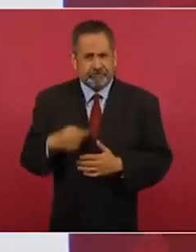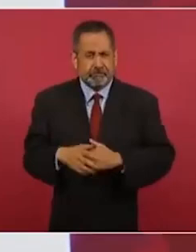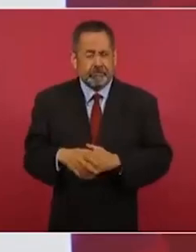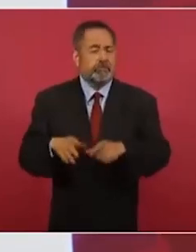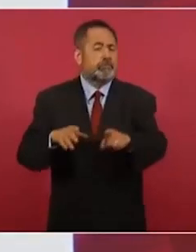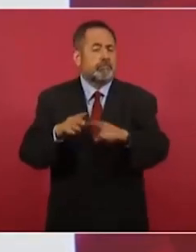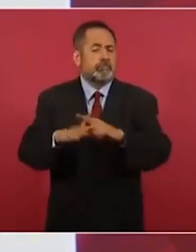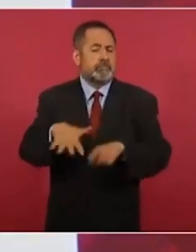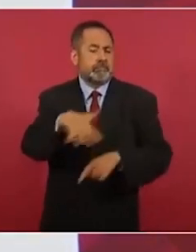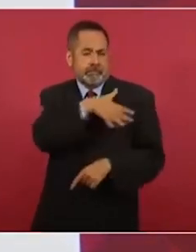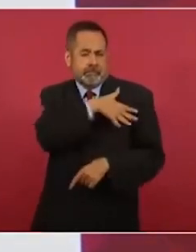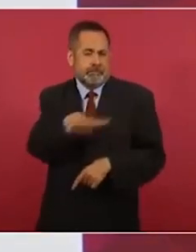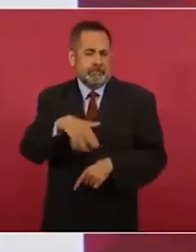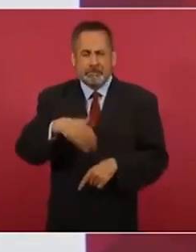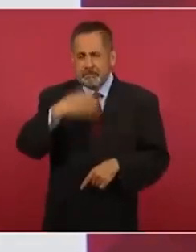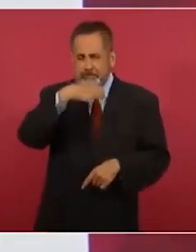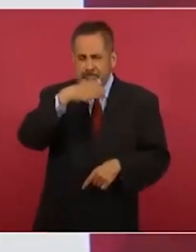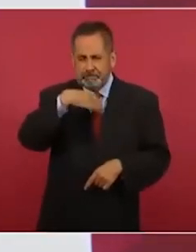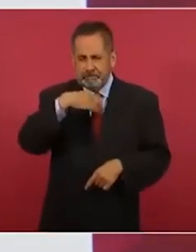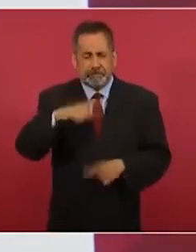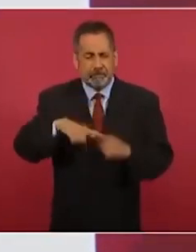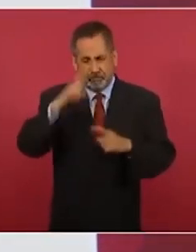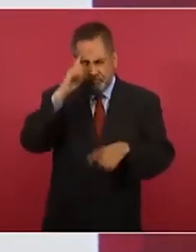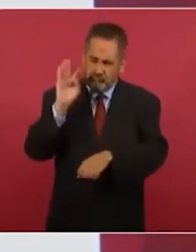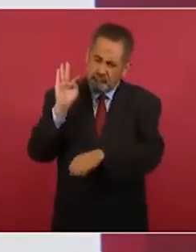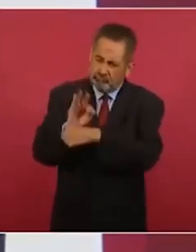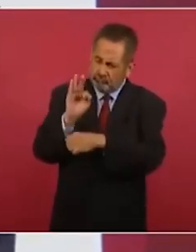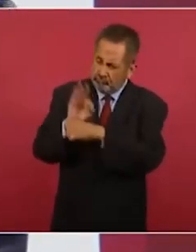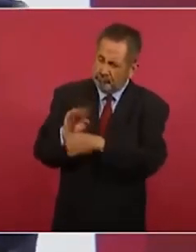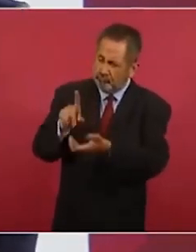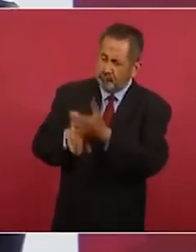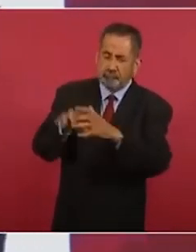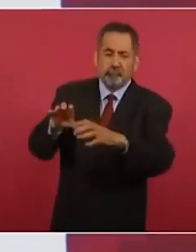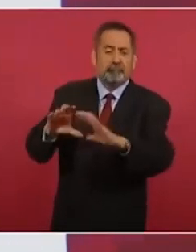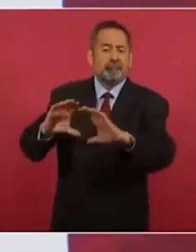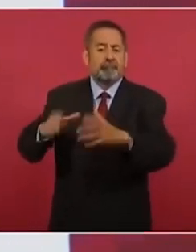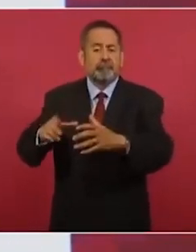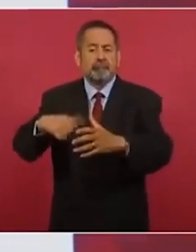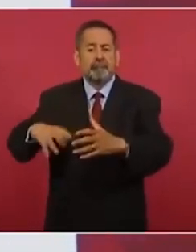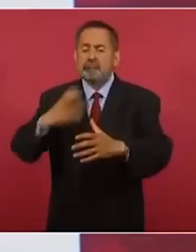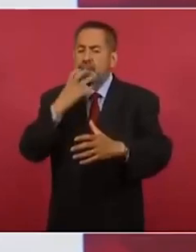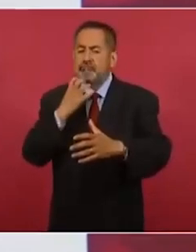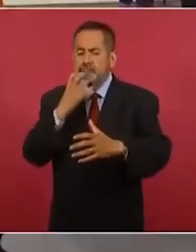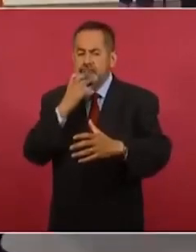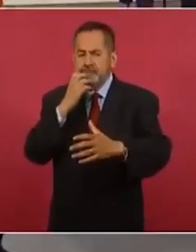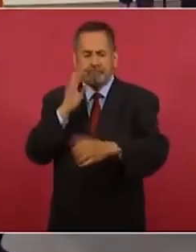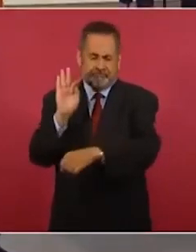general Cárdenas de proteger a la comunidad judía,